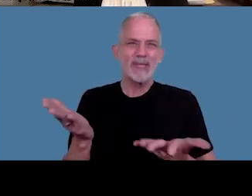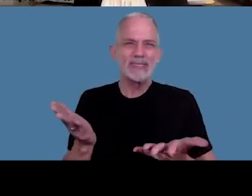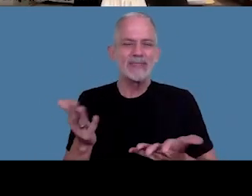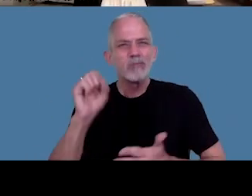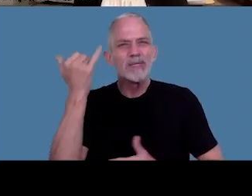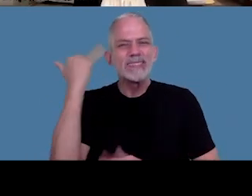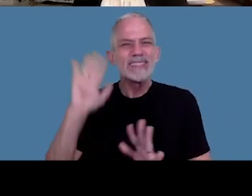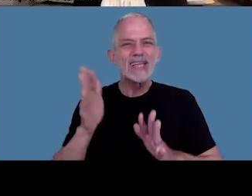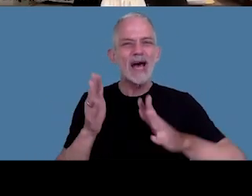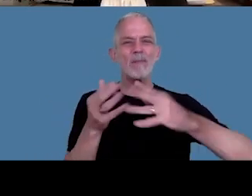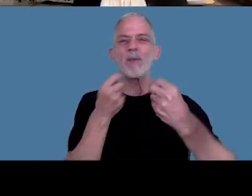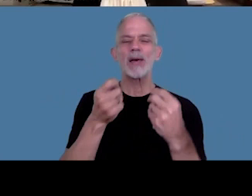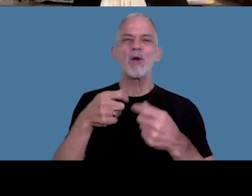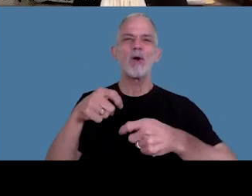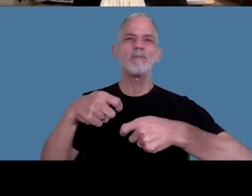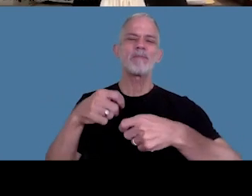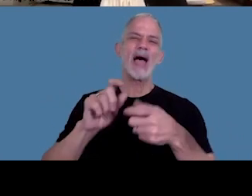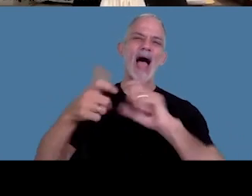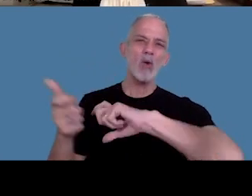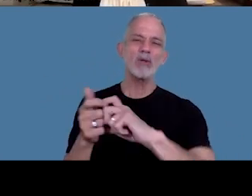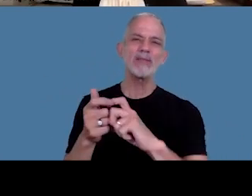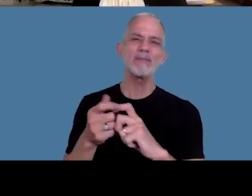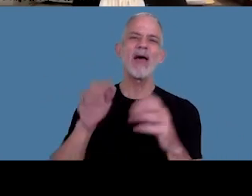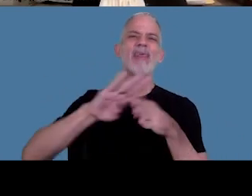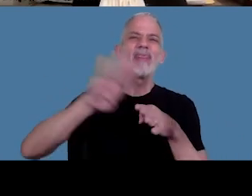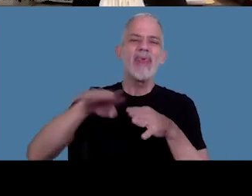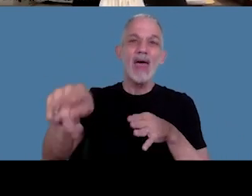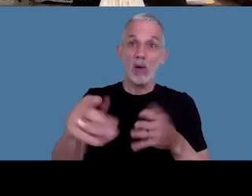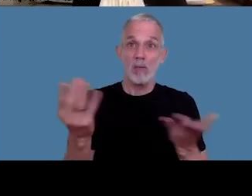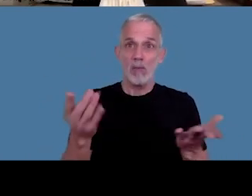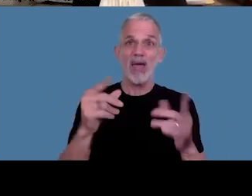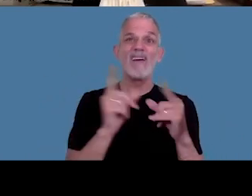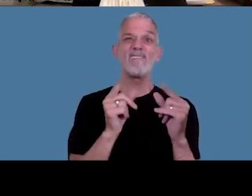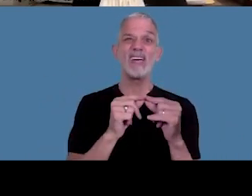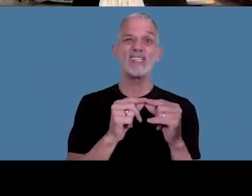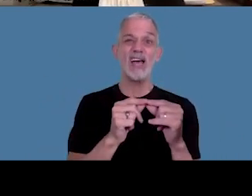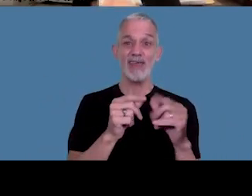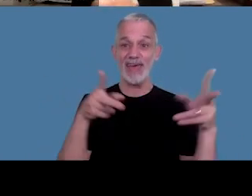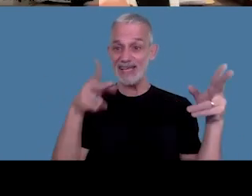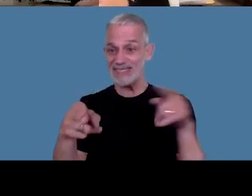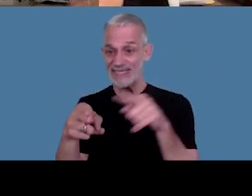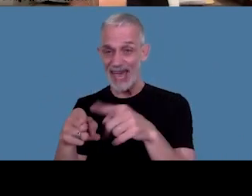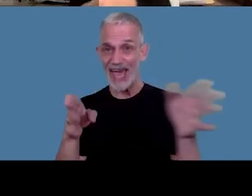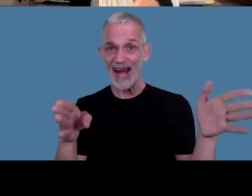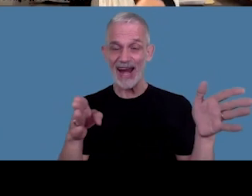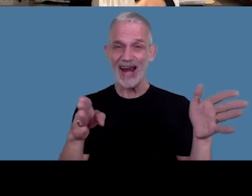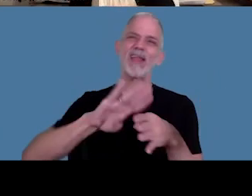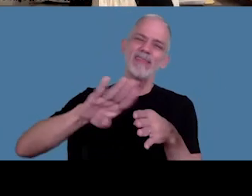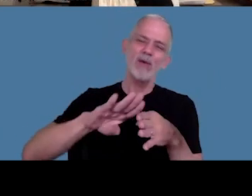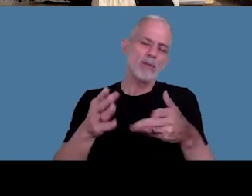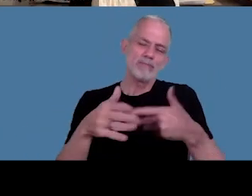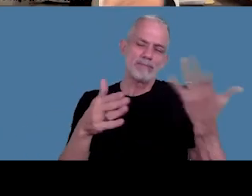desajusten por ejemplo pasivos porque la fecha de cierre o sea pasivos de